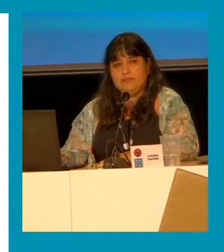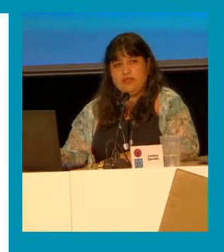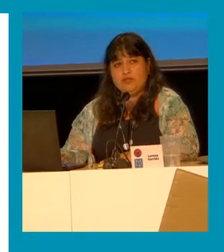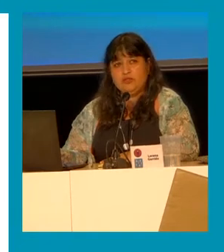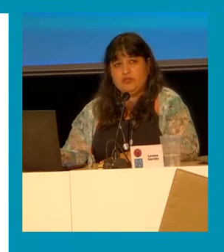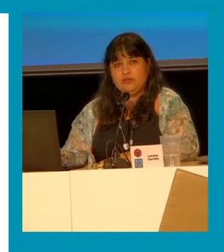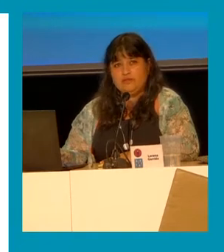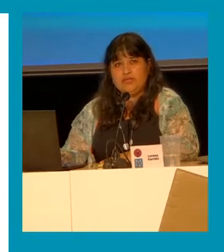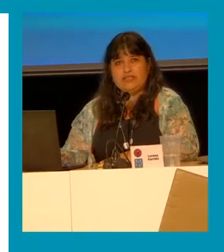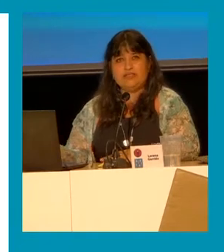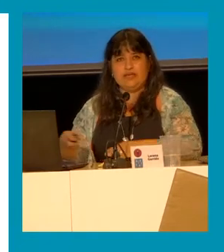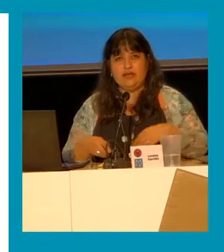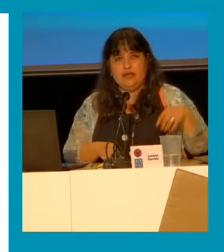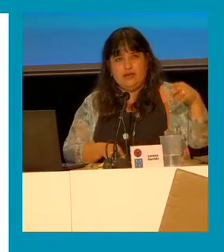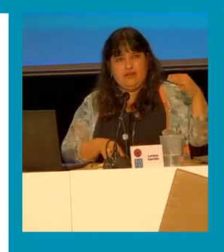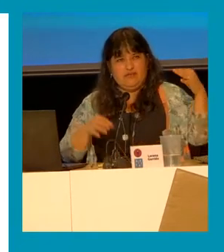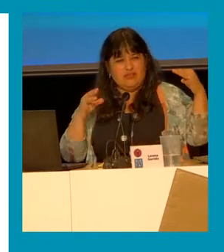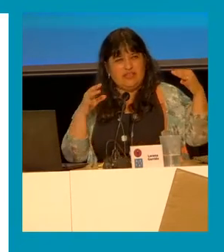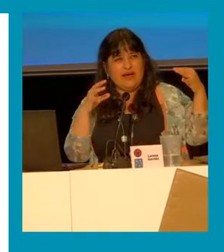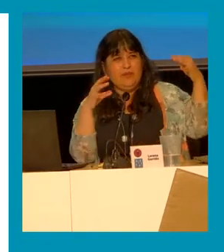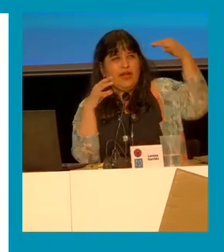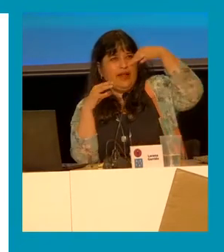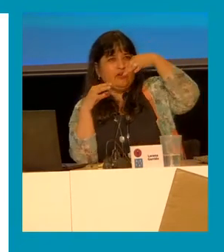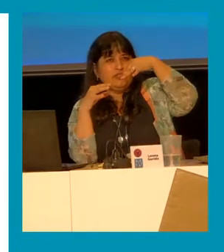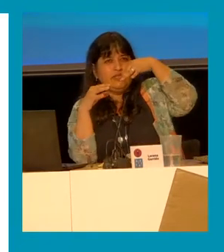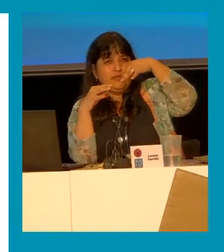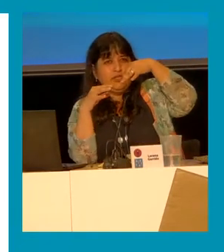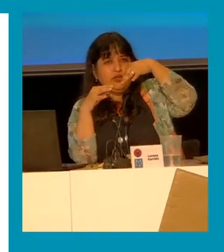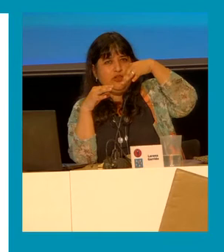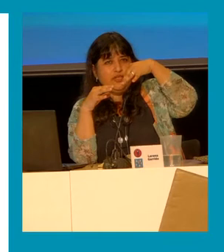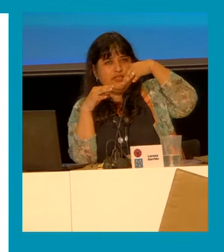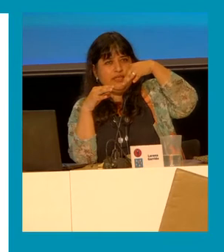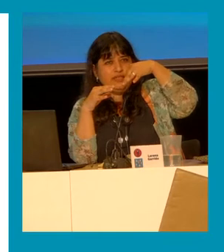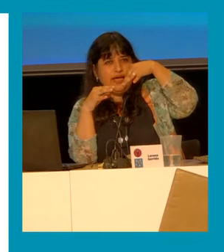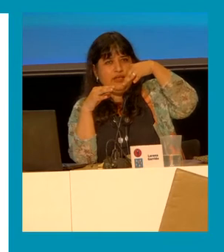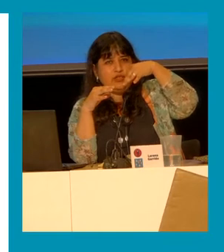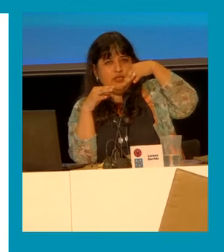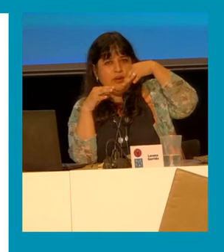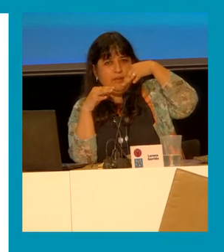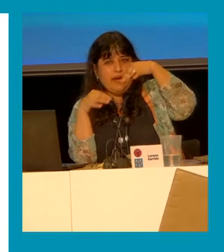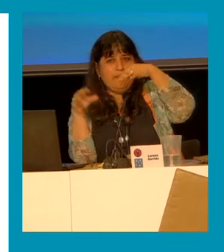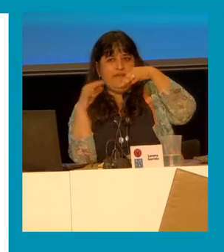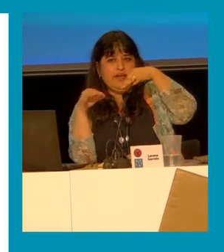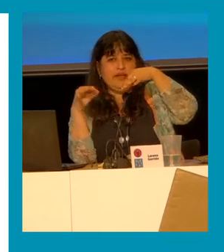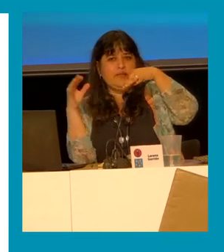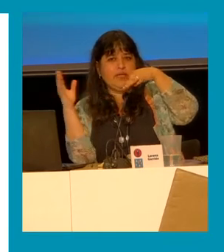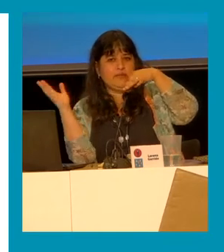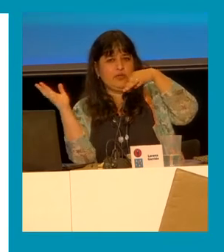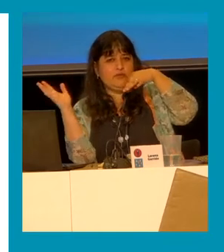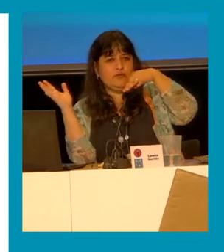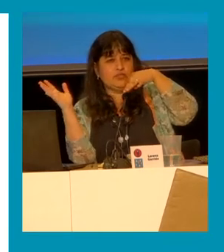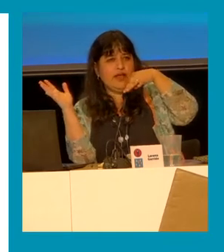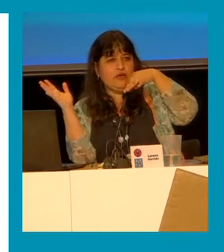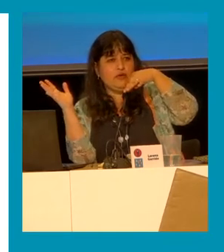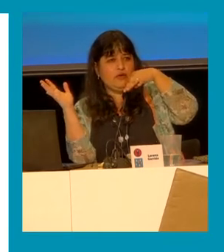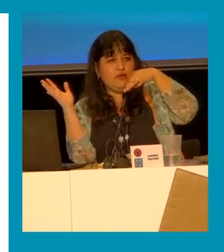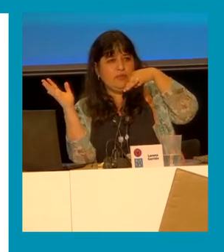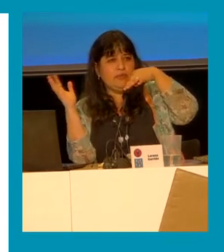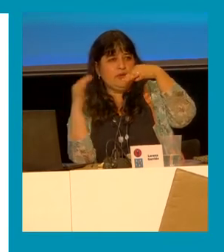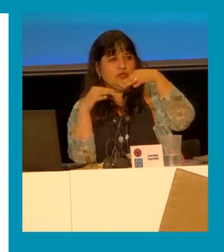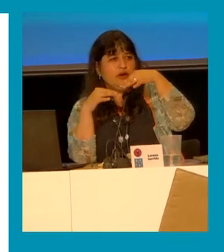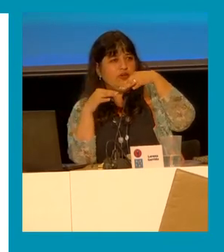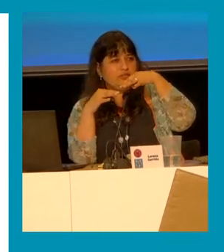consentimiento fíjense, se cambió la edad del consentimiento a los 16 años para prevenir el matrimonio forzado,